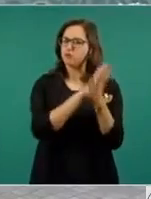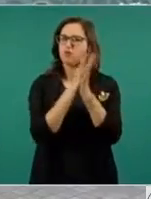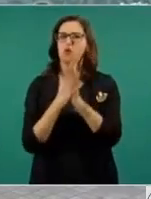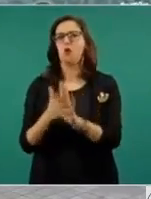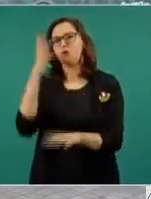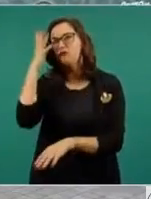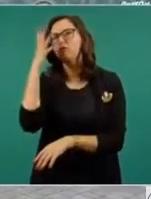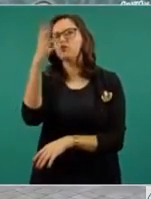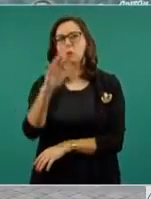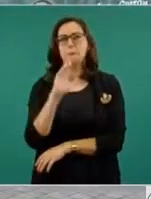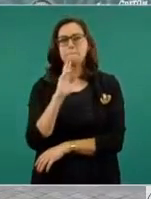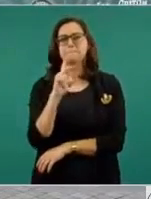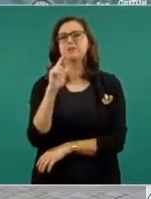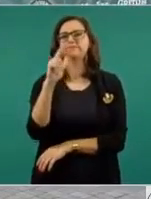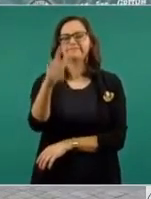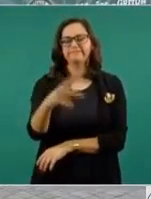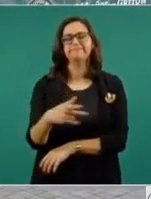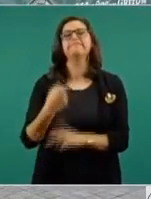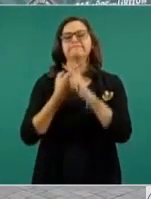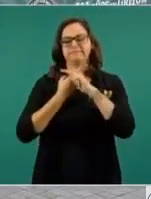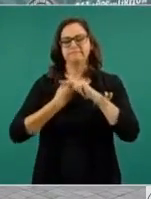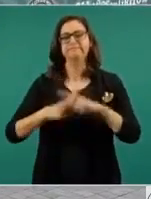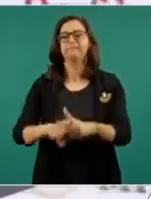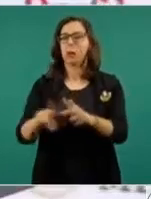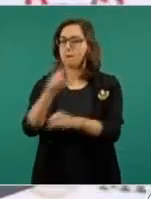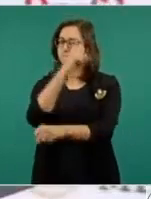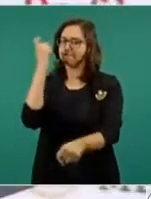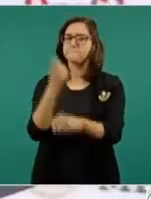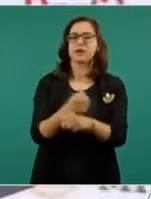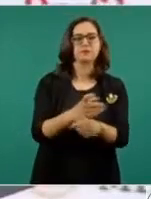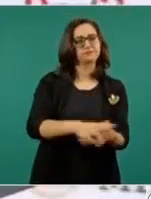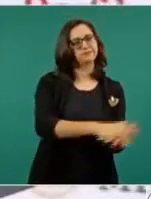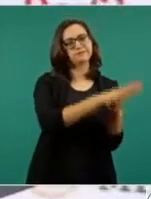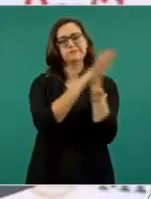porvenir de la patria, inició la primera transformación nacional.